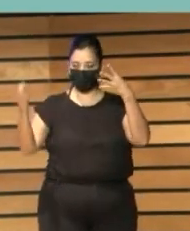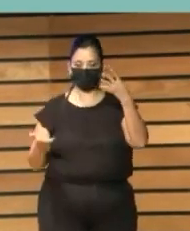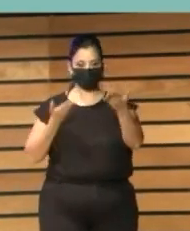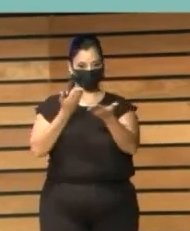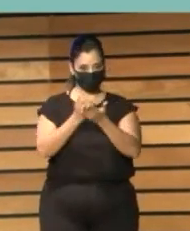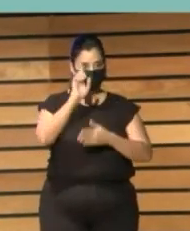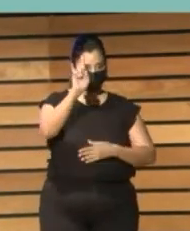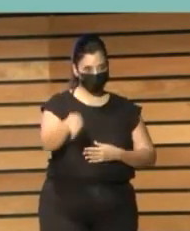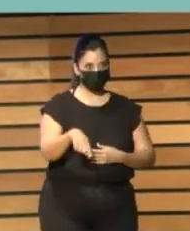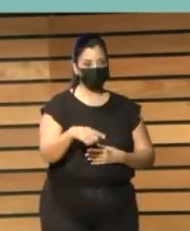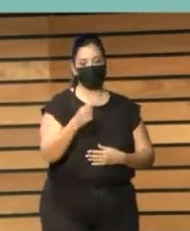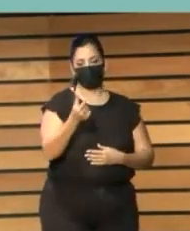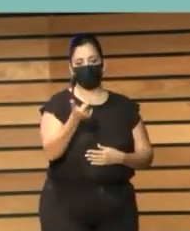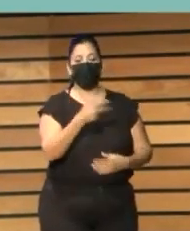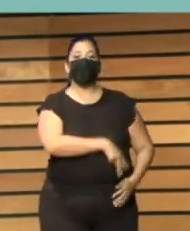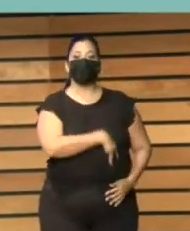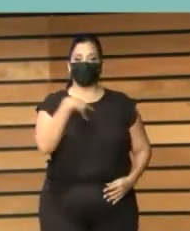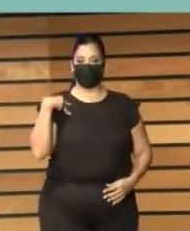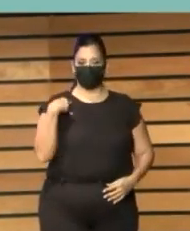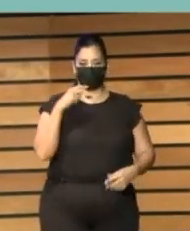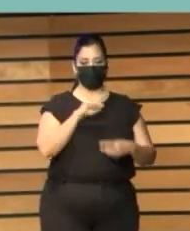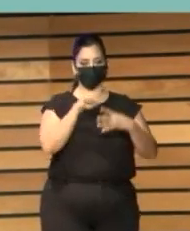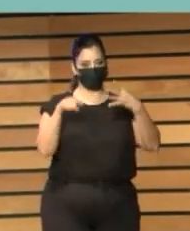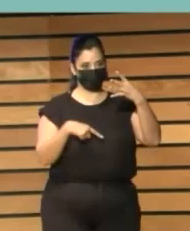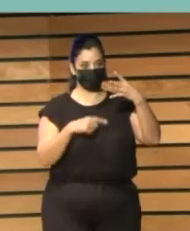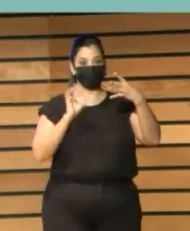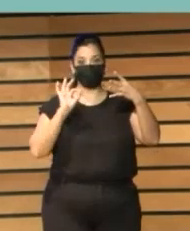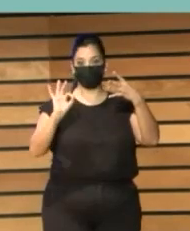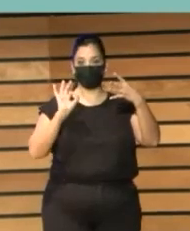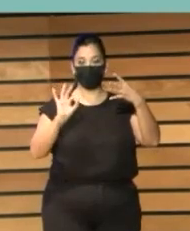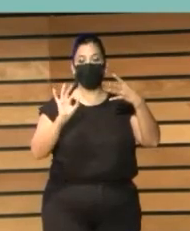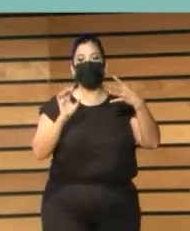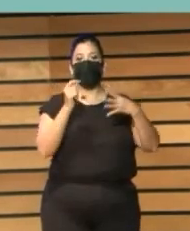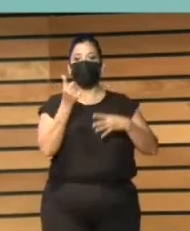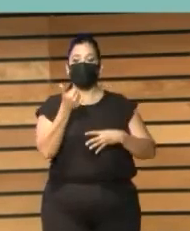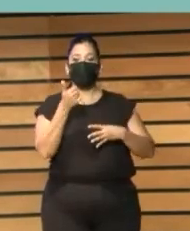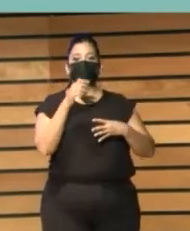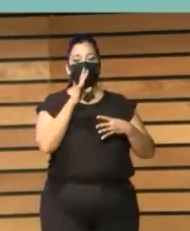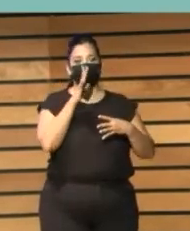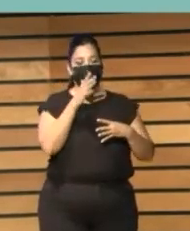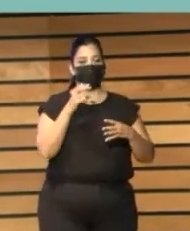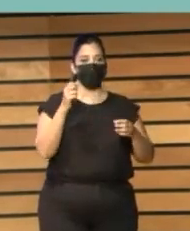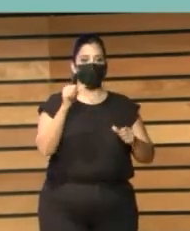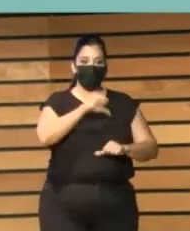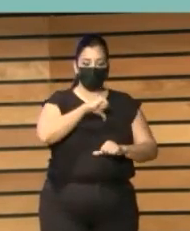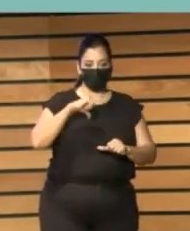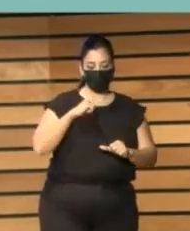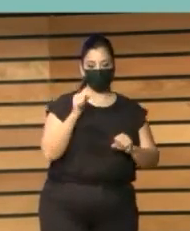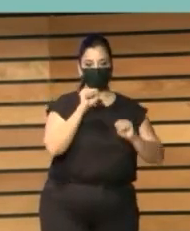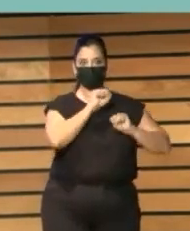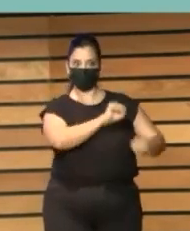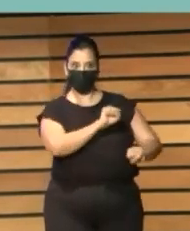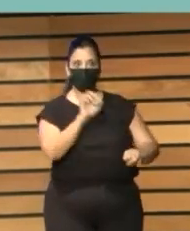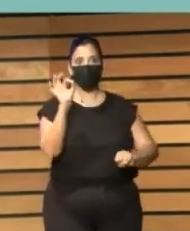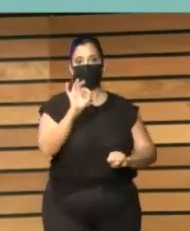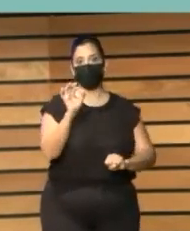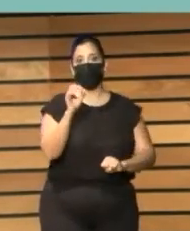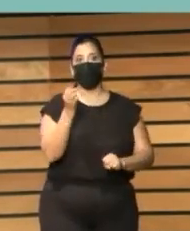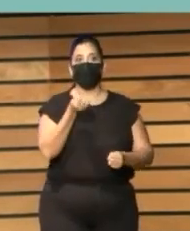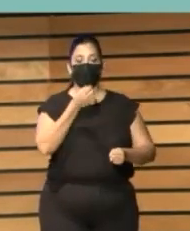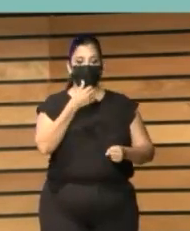unas formaciones más generales sobre el acceso, uso, el uso ético, el uso seguro, la organización de la información personal.